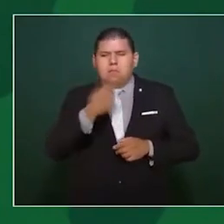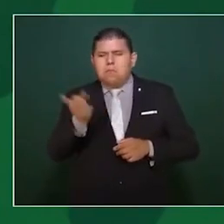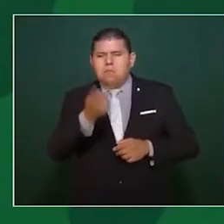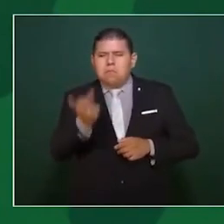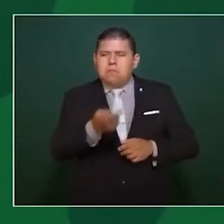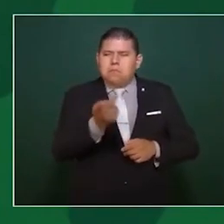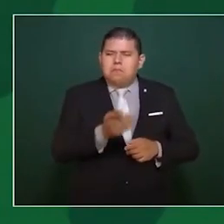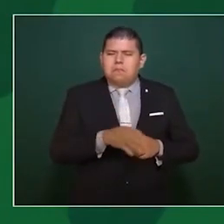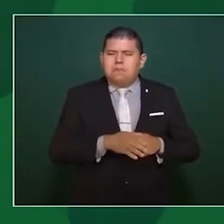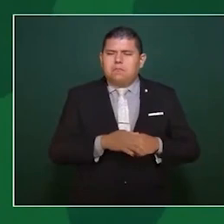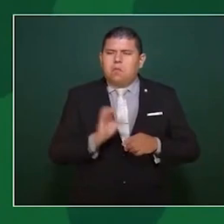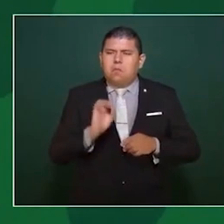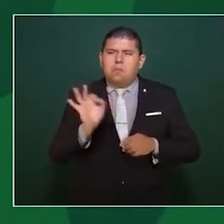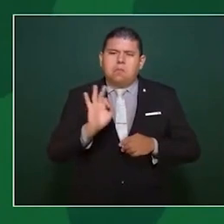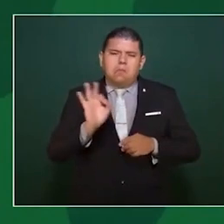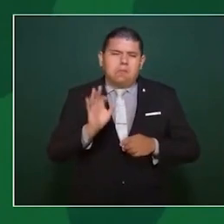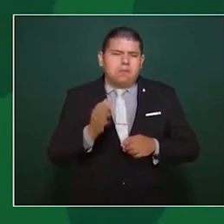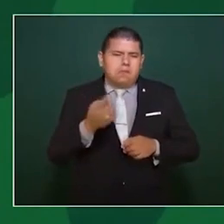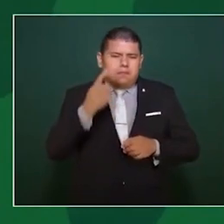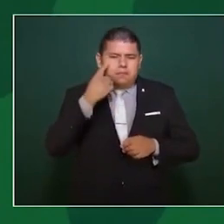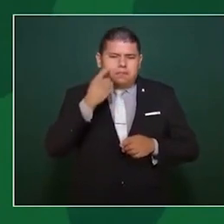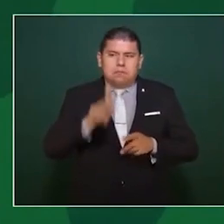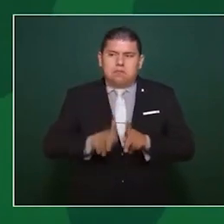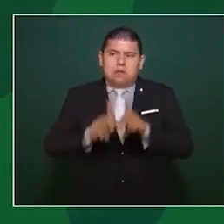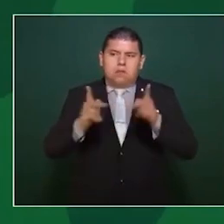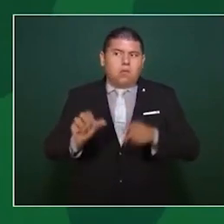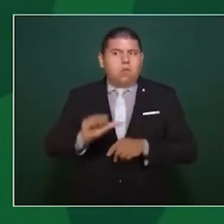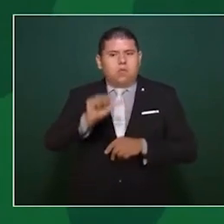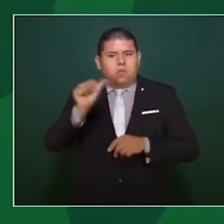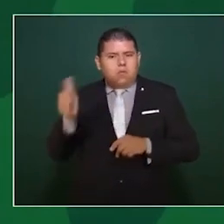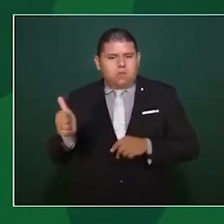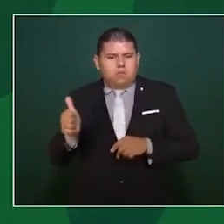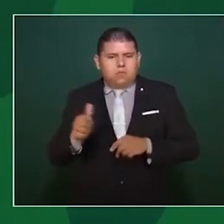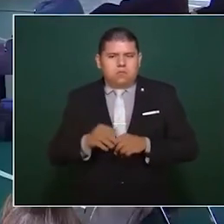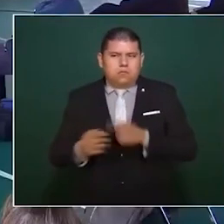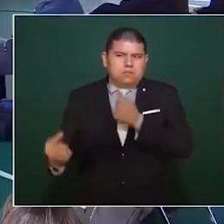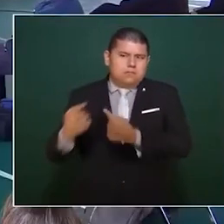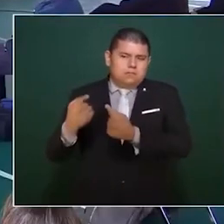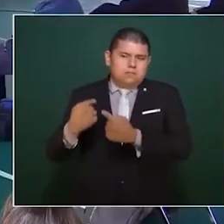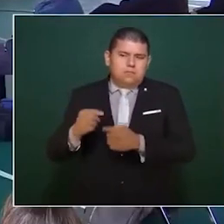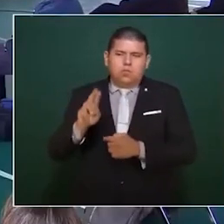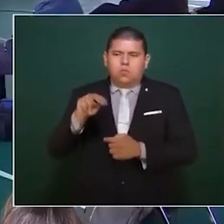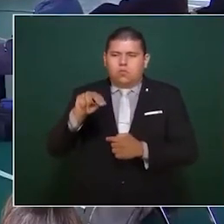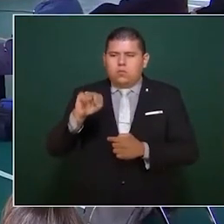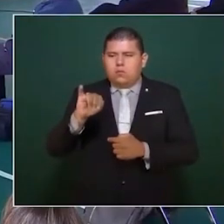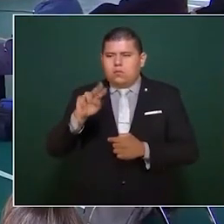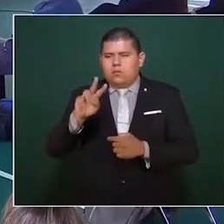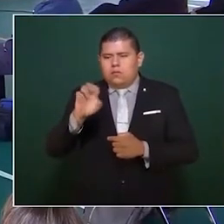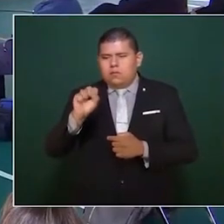el otro periódico contrario a nosotros, el Universal,